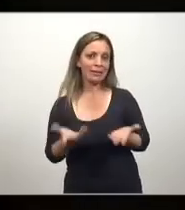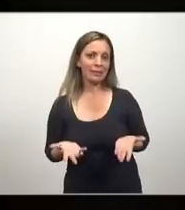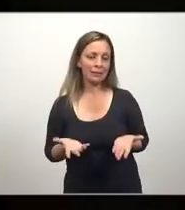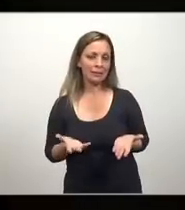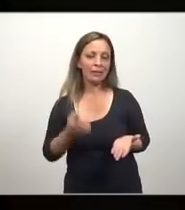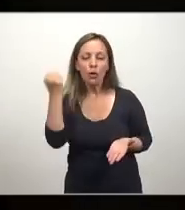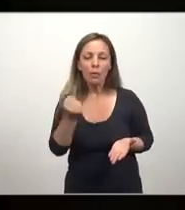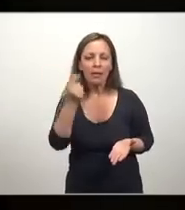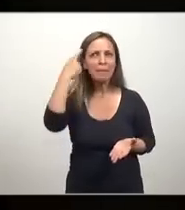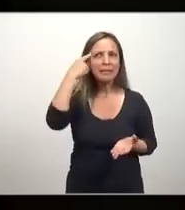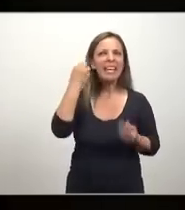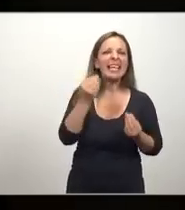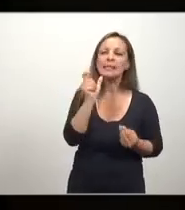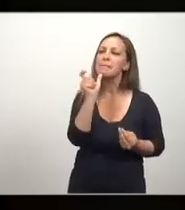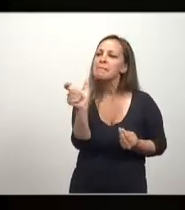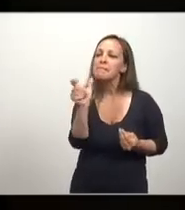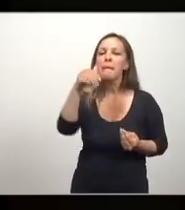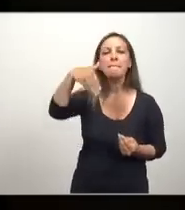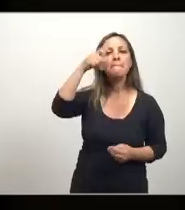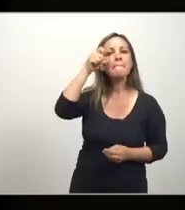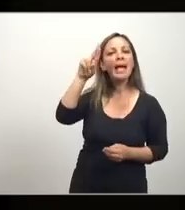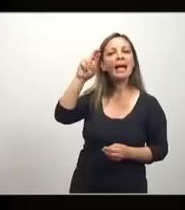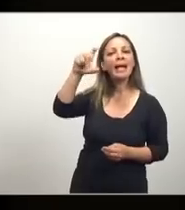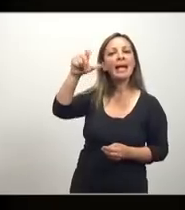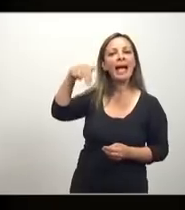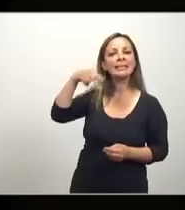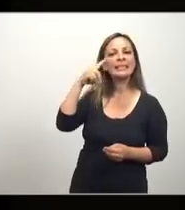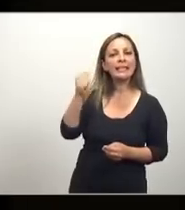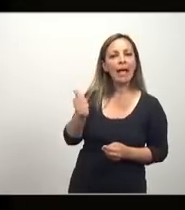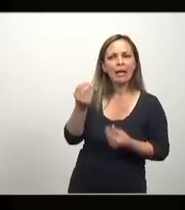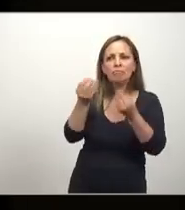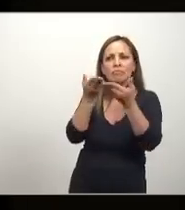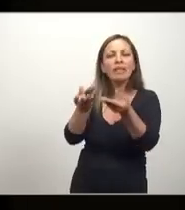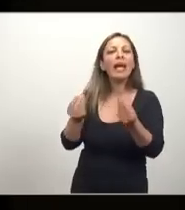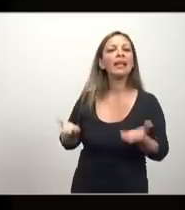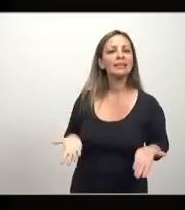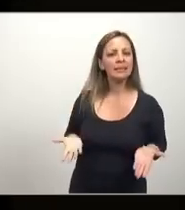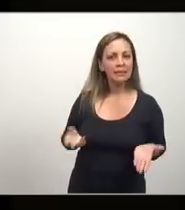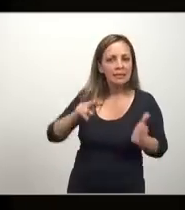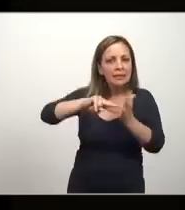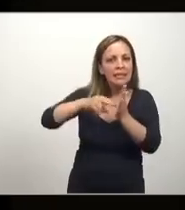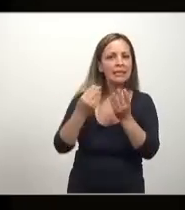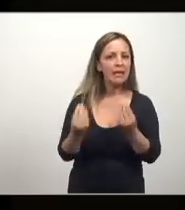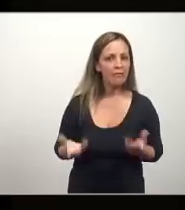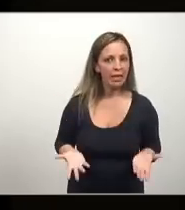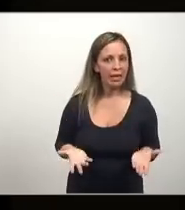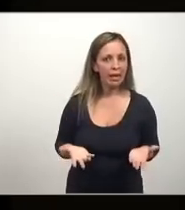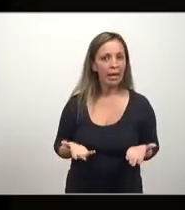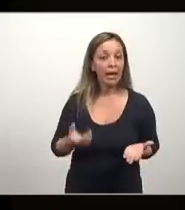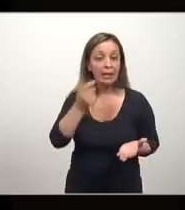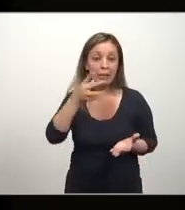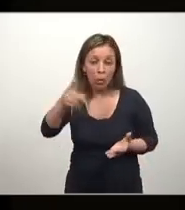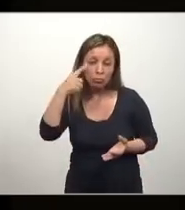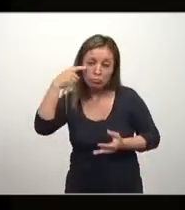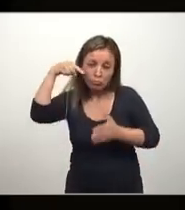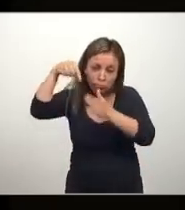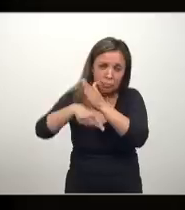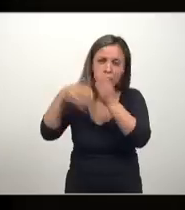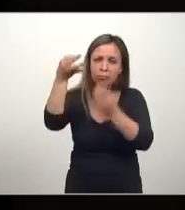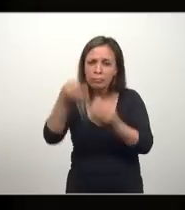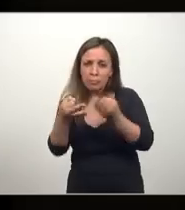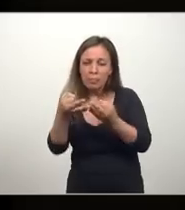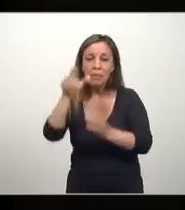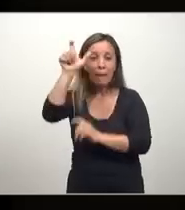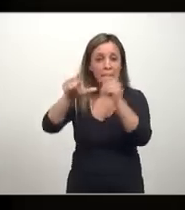mercancía. Entonces, esa acción colectiva, previa al mercado de establecimiento, esto no puede ser mercancía. Los seres humanos no pueden ser